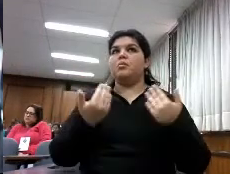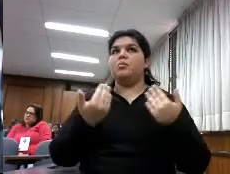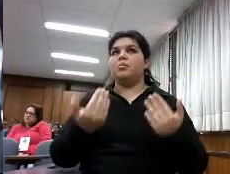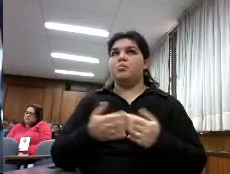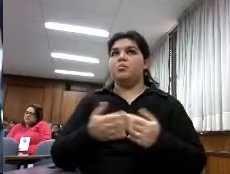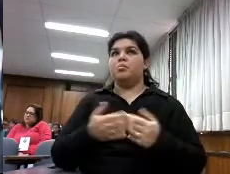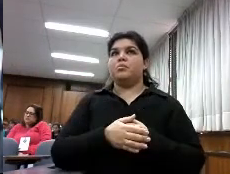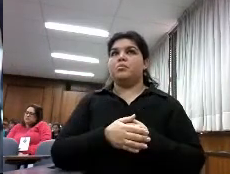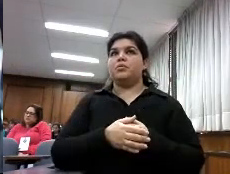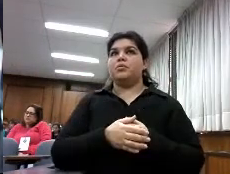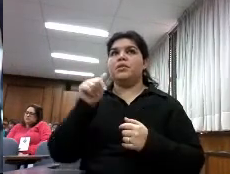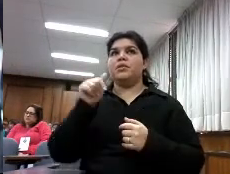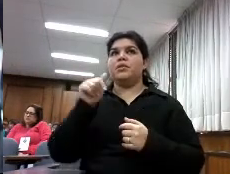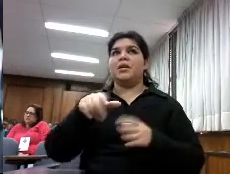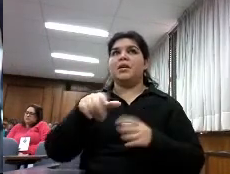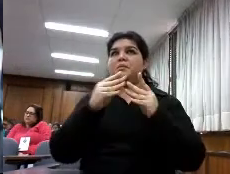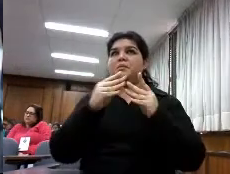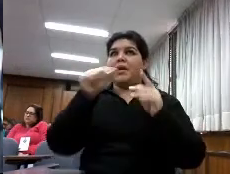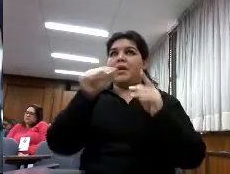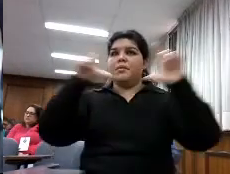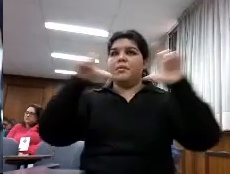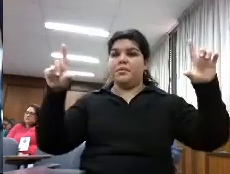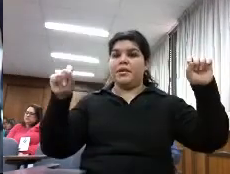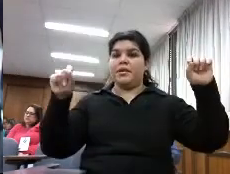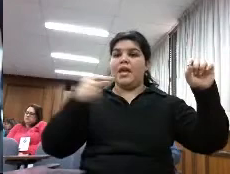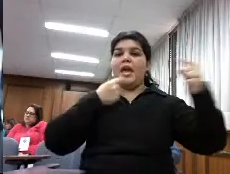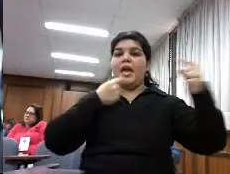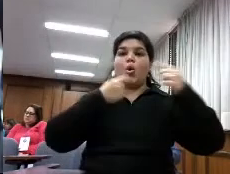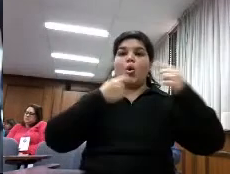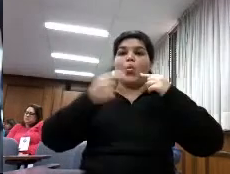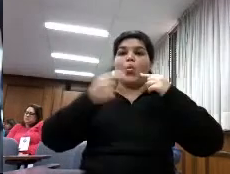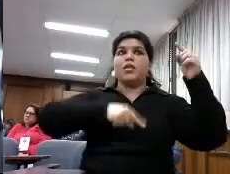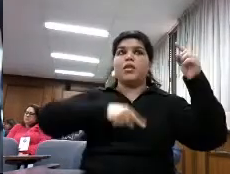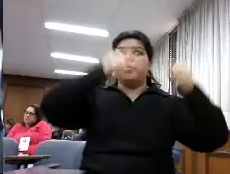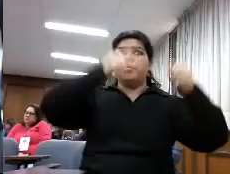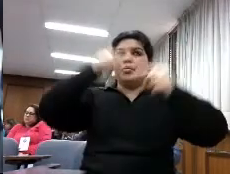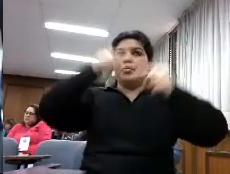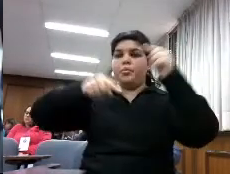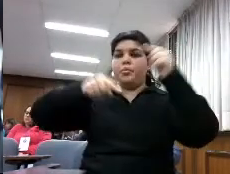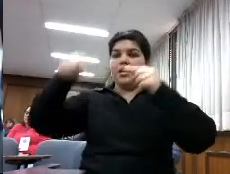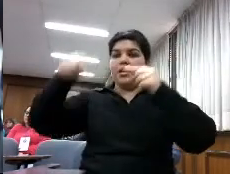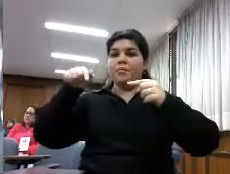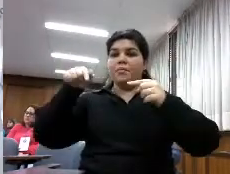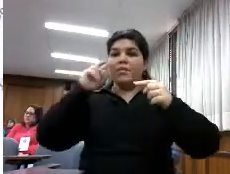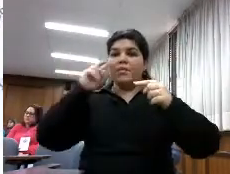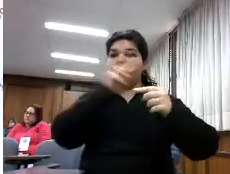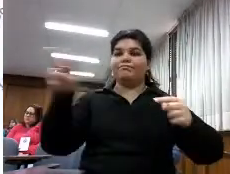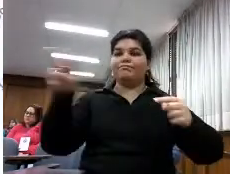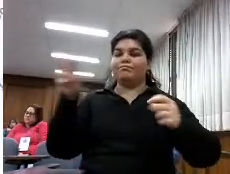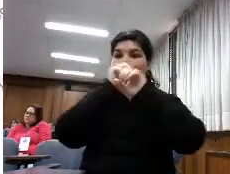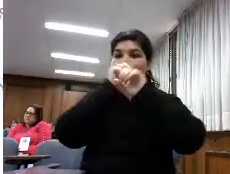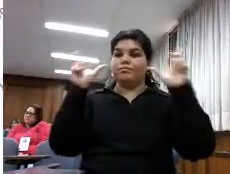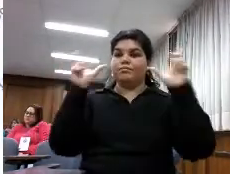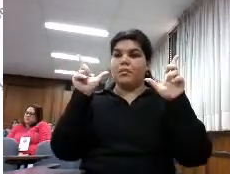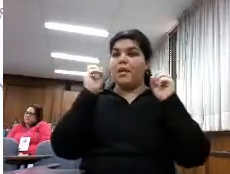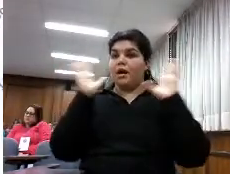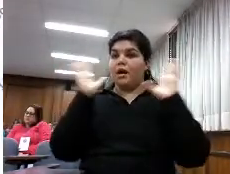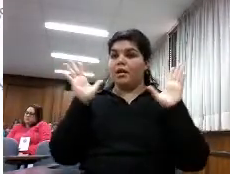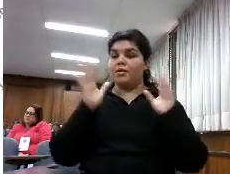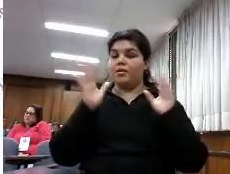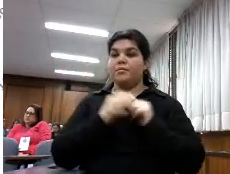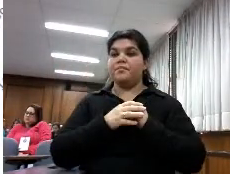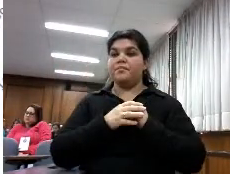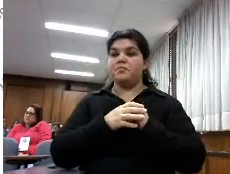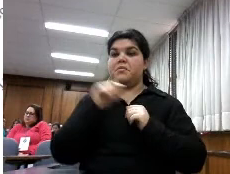era la encuesta el esquema de la encuesta que es un diagrama de Likker como veis ahí y es totalmente